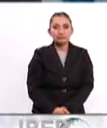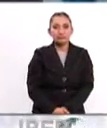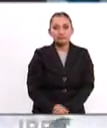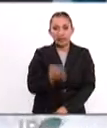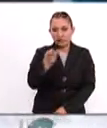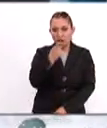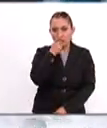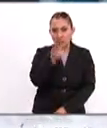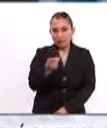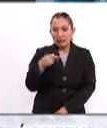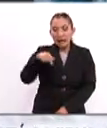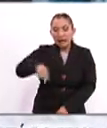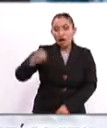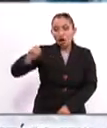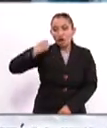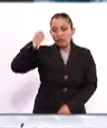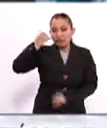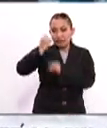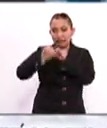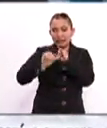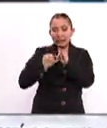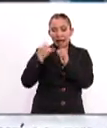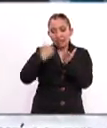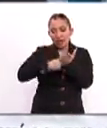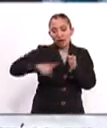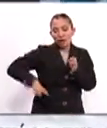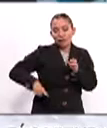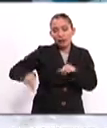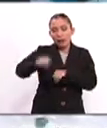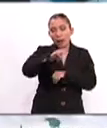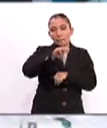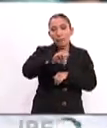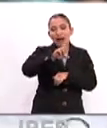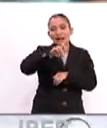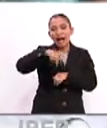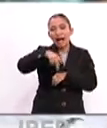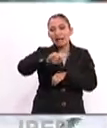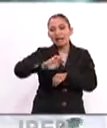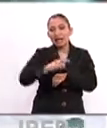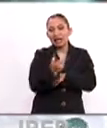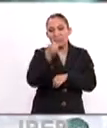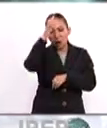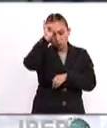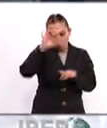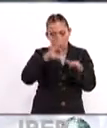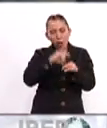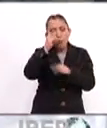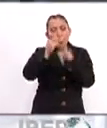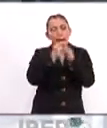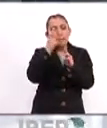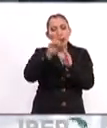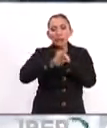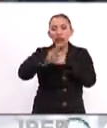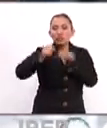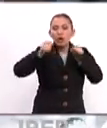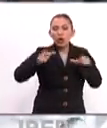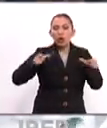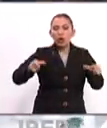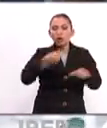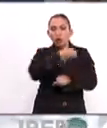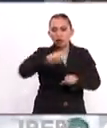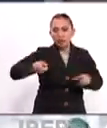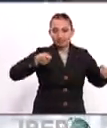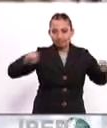Esto lo dijo en el marco de la Conferencia Intergubernamental de Marrakech, en la que se adoptó el Pacto Global para una Migración Segura